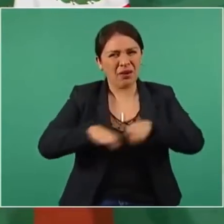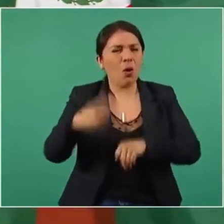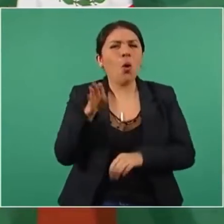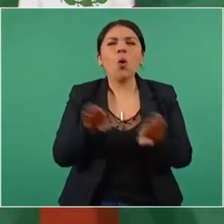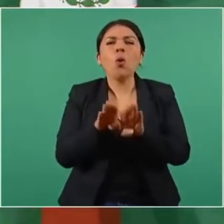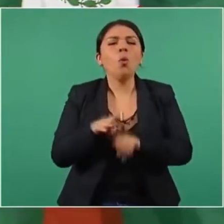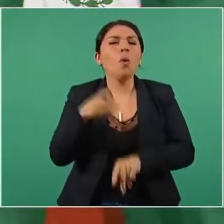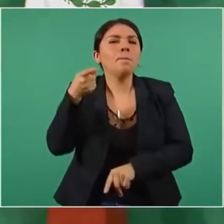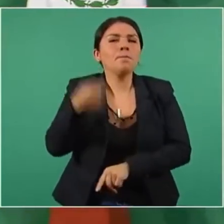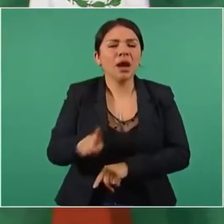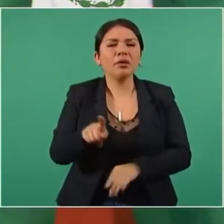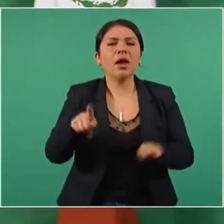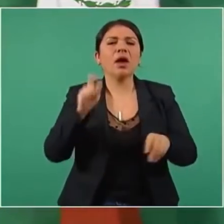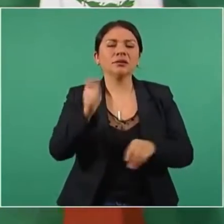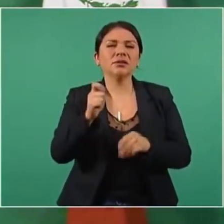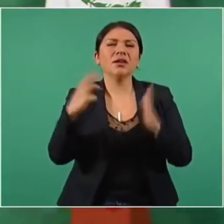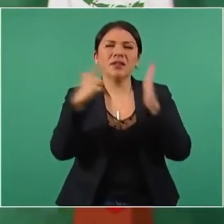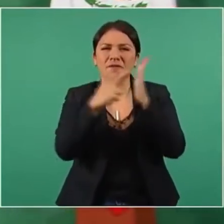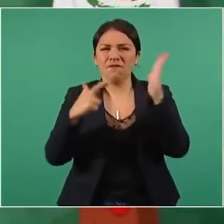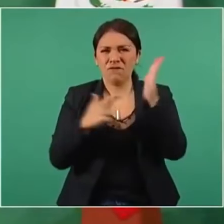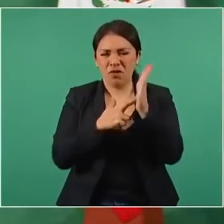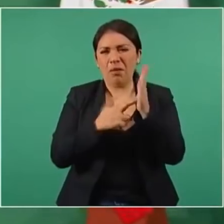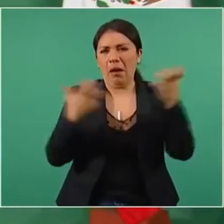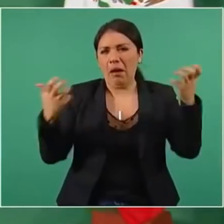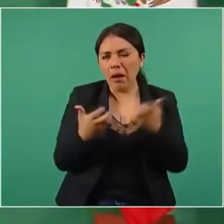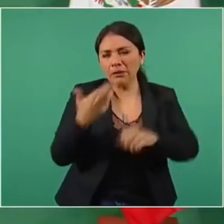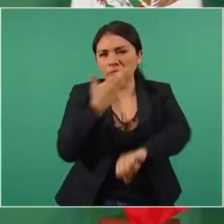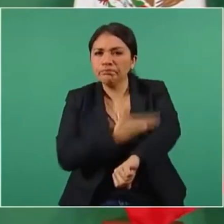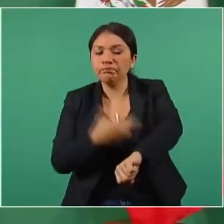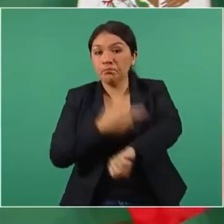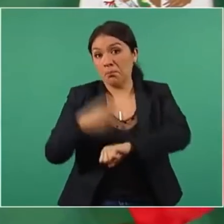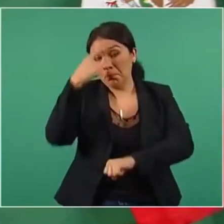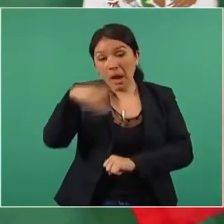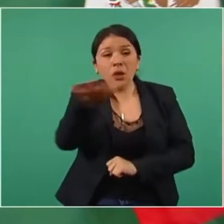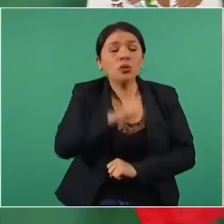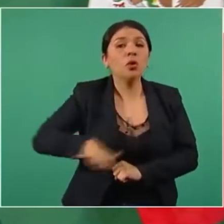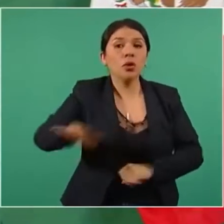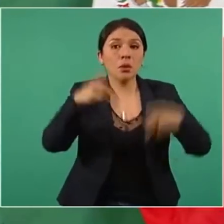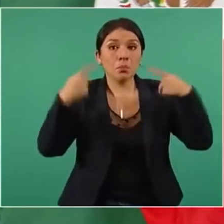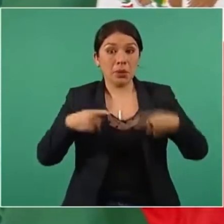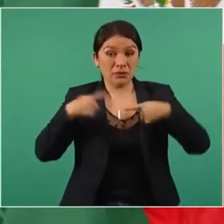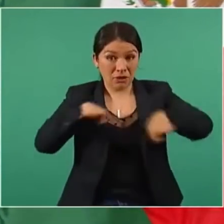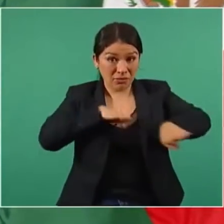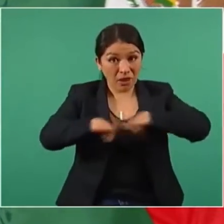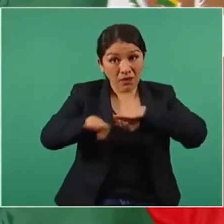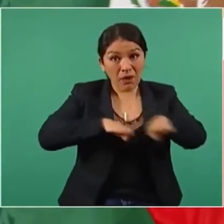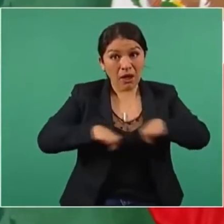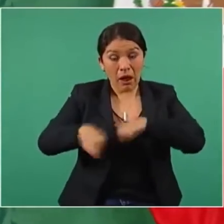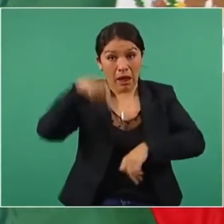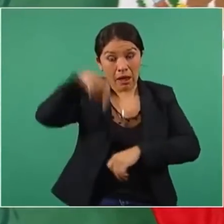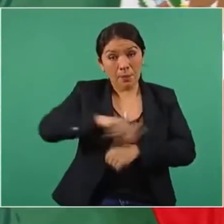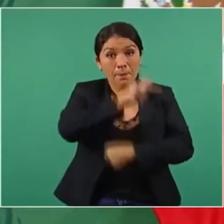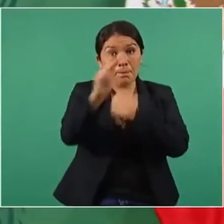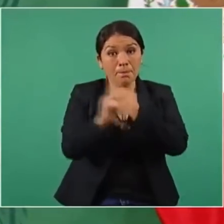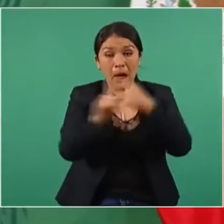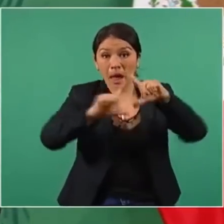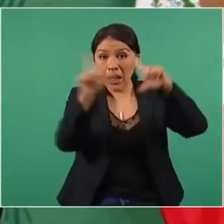llevó a cabo para que todos los trabajadores del país